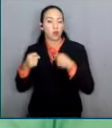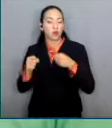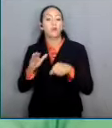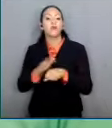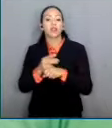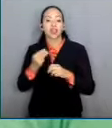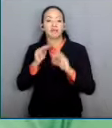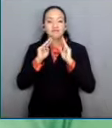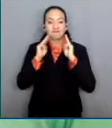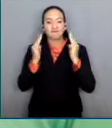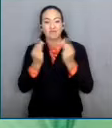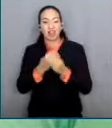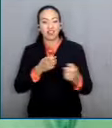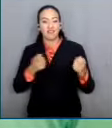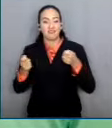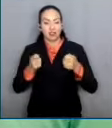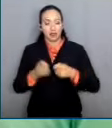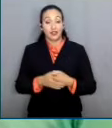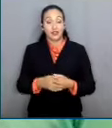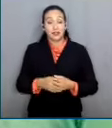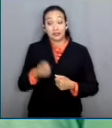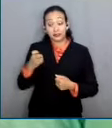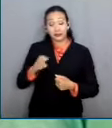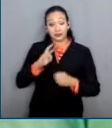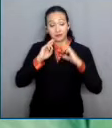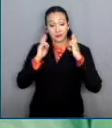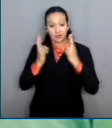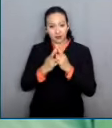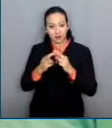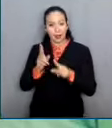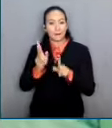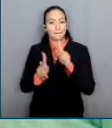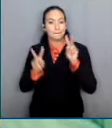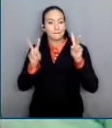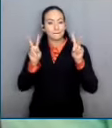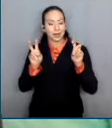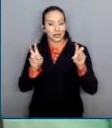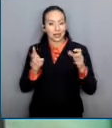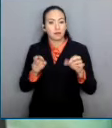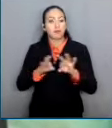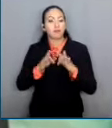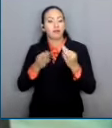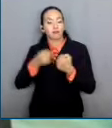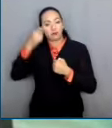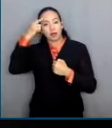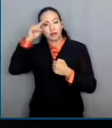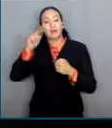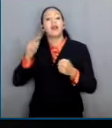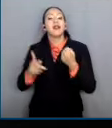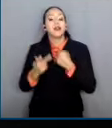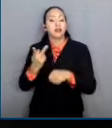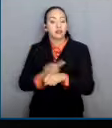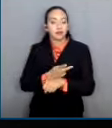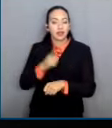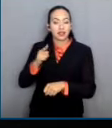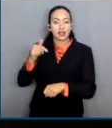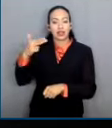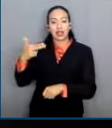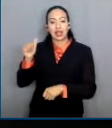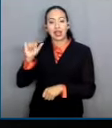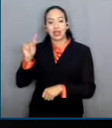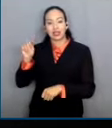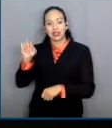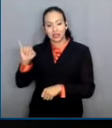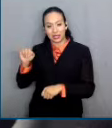Durante la reunión, abordará la situación para las y los periodistas en Haití y Nicaragua en un contexto de ingobernabilidad,